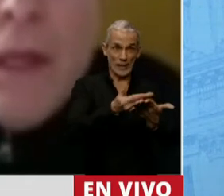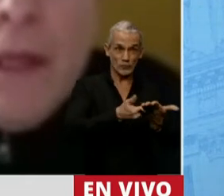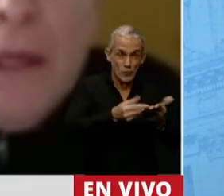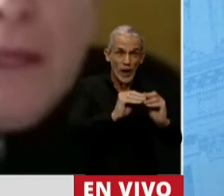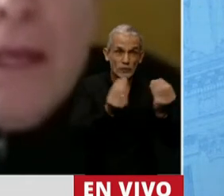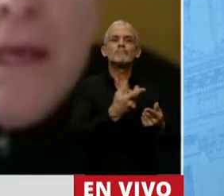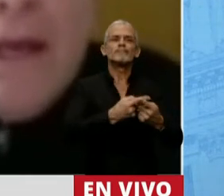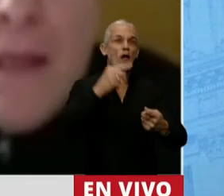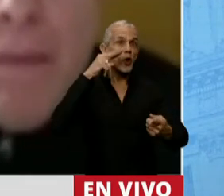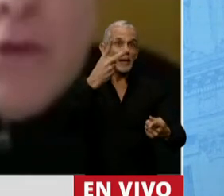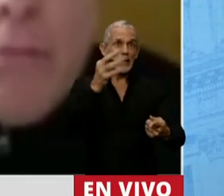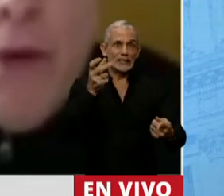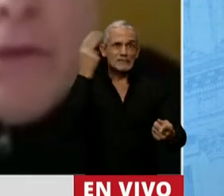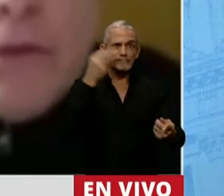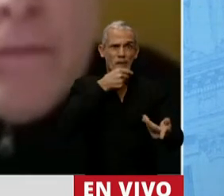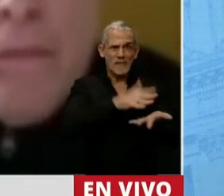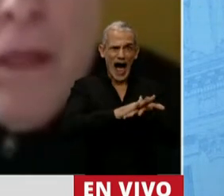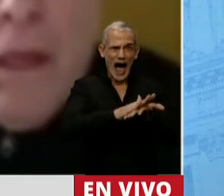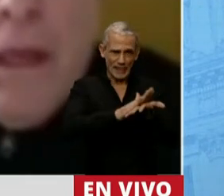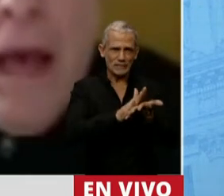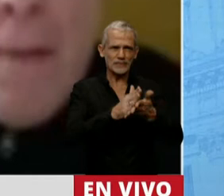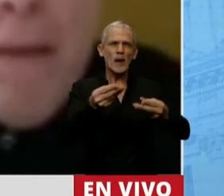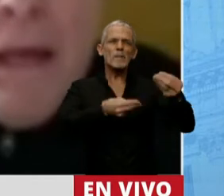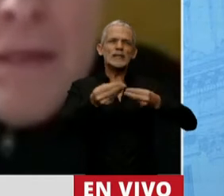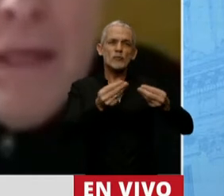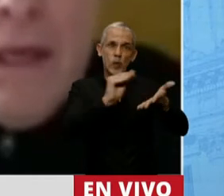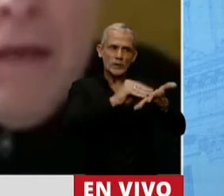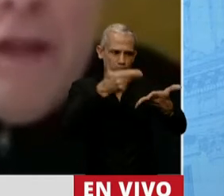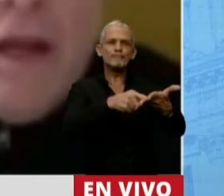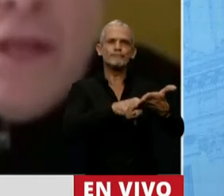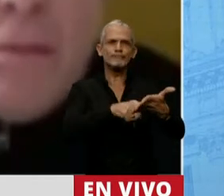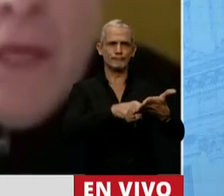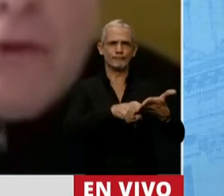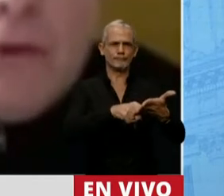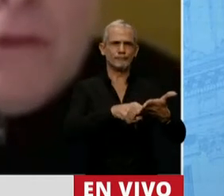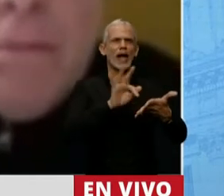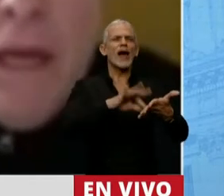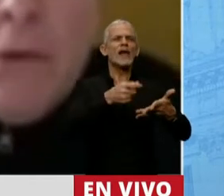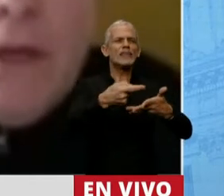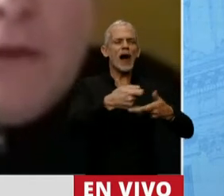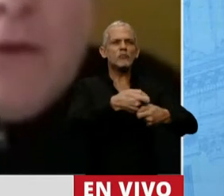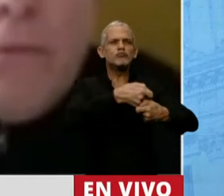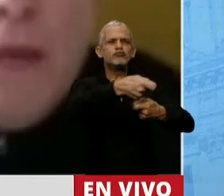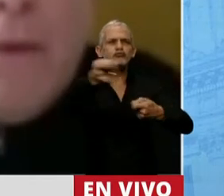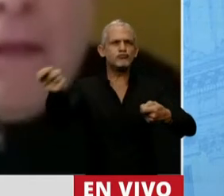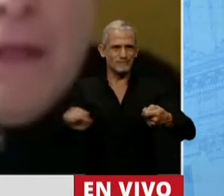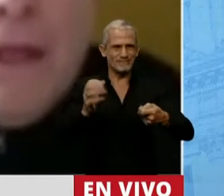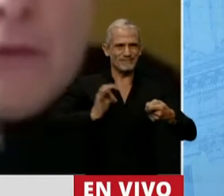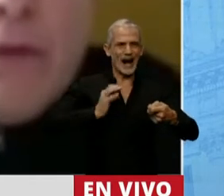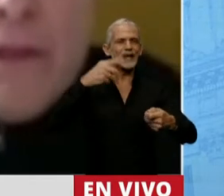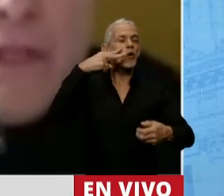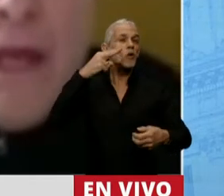no teníamos. Y en ese presupuesto aparece el financiamiento para todo el año